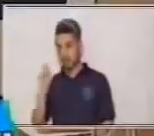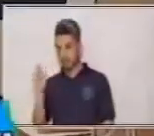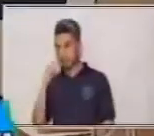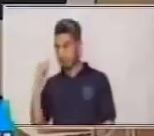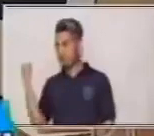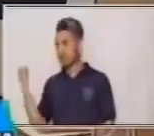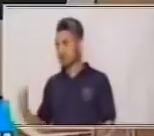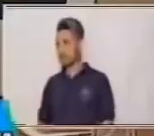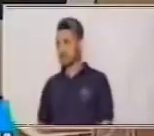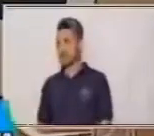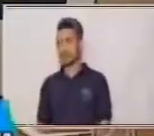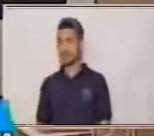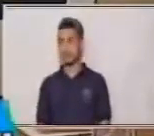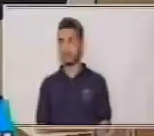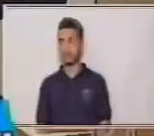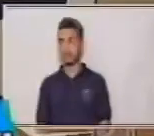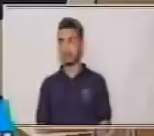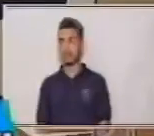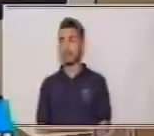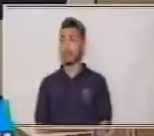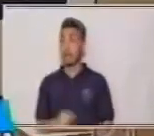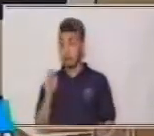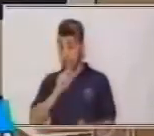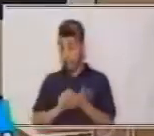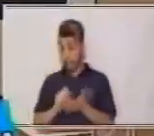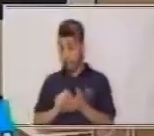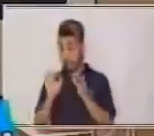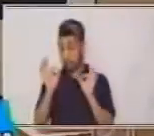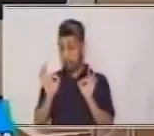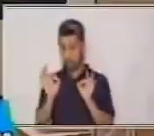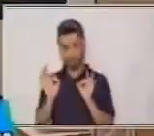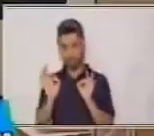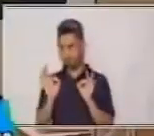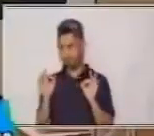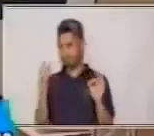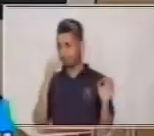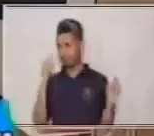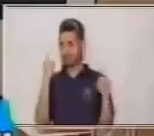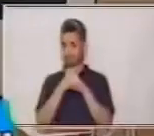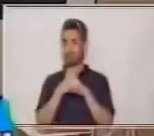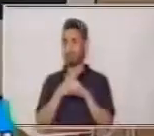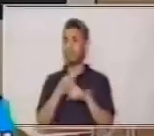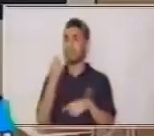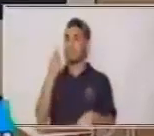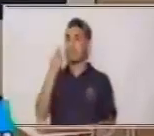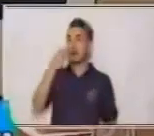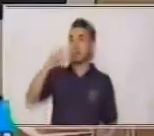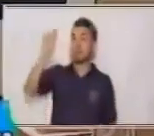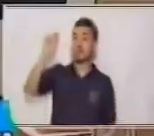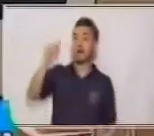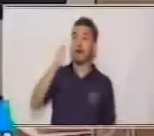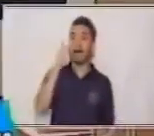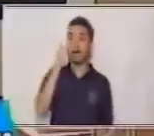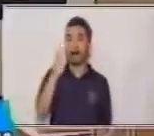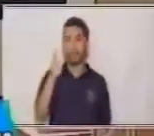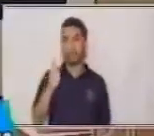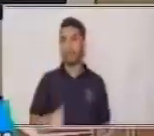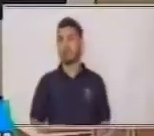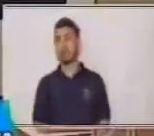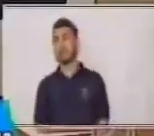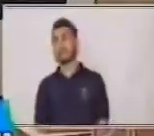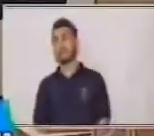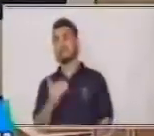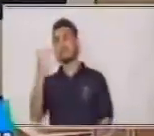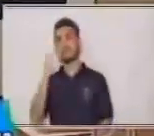Pero lápiz, ¿lo escribí bien? No. Le faltaba la tilde en la A. ¿Y después qué